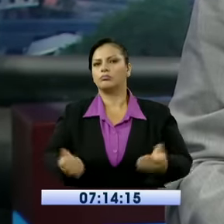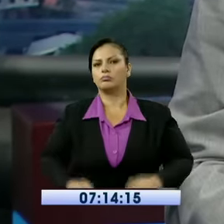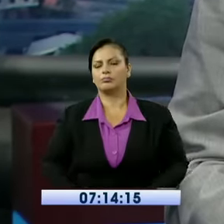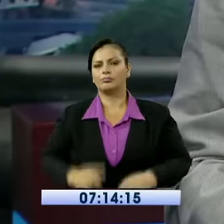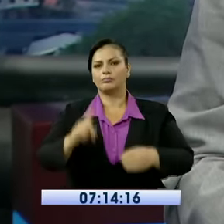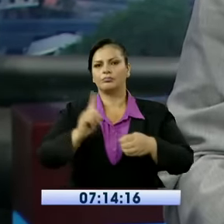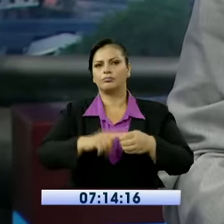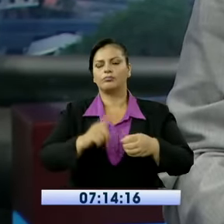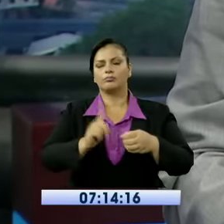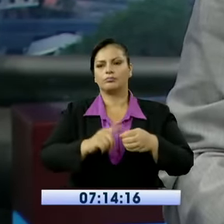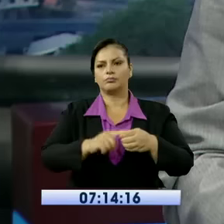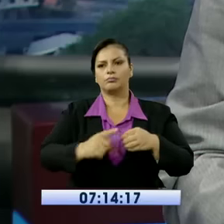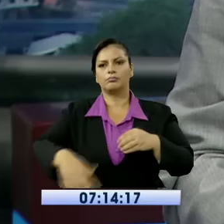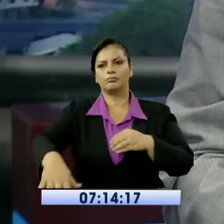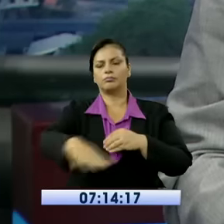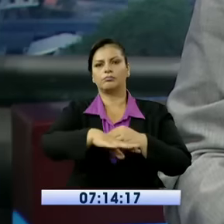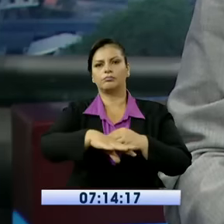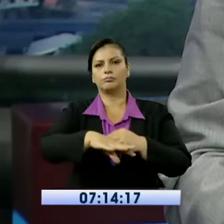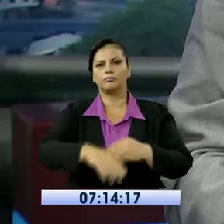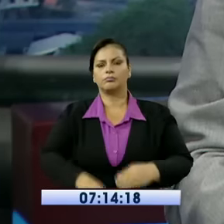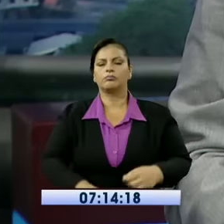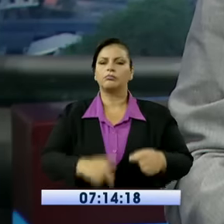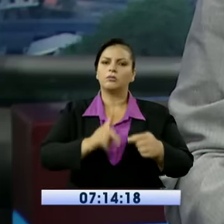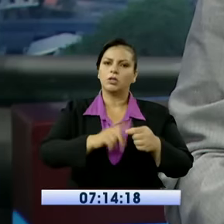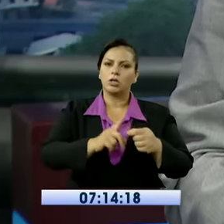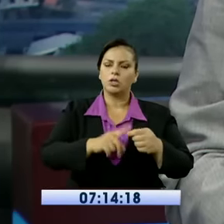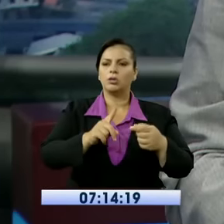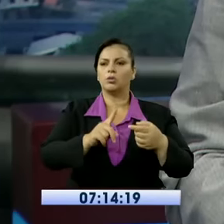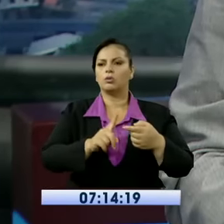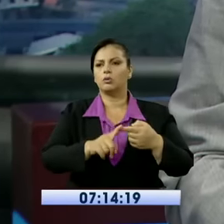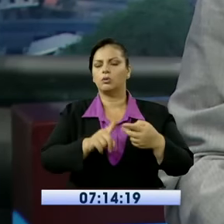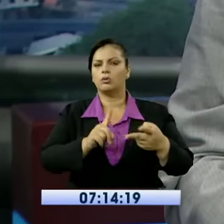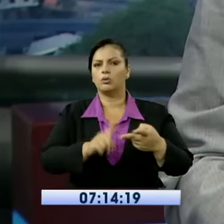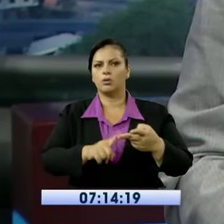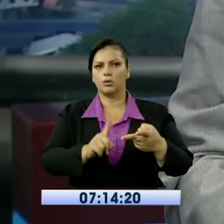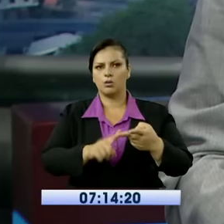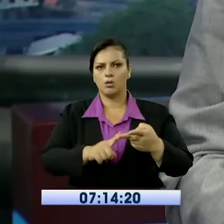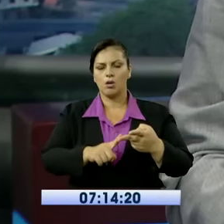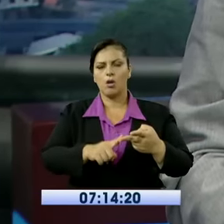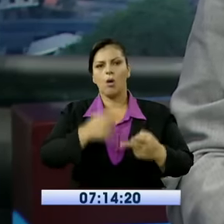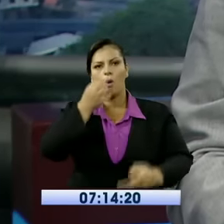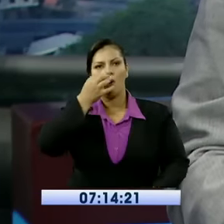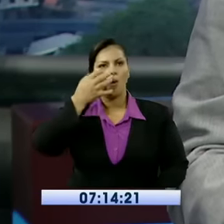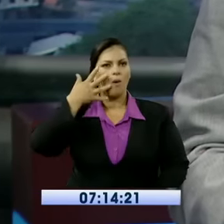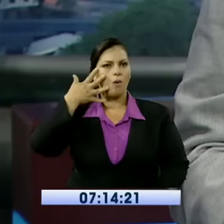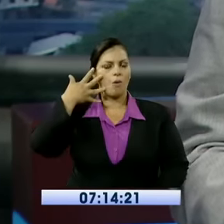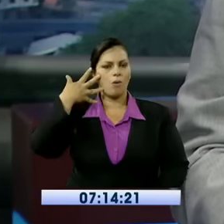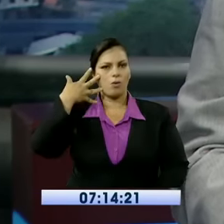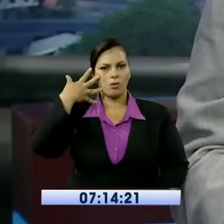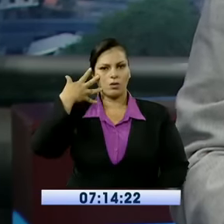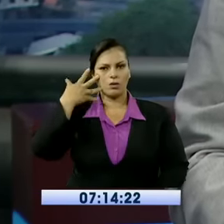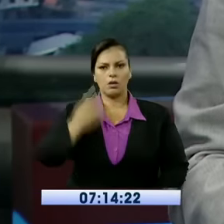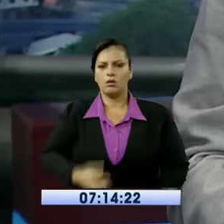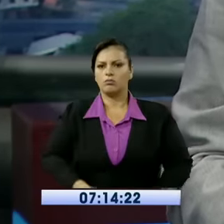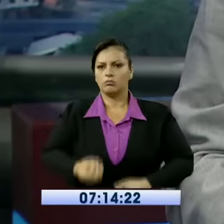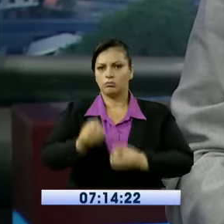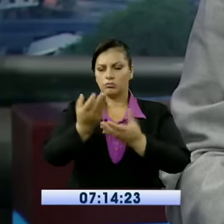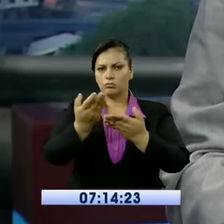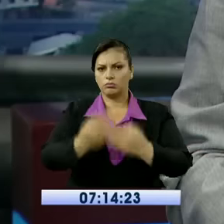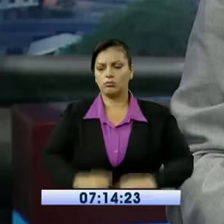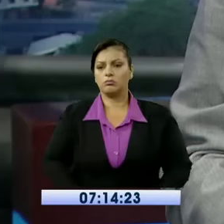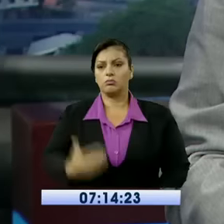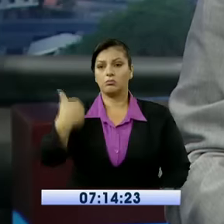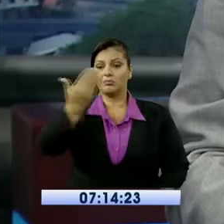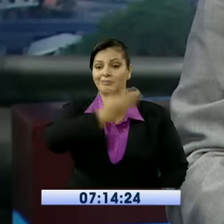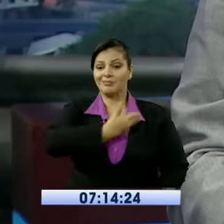Quito y diferentes cantones del Oriente Ecuatoriano. Allí ratificó su propuesta de construir escuelas en